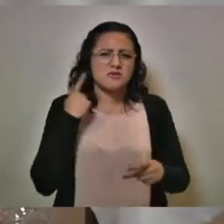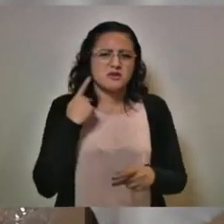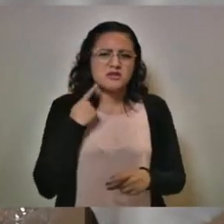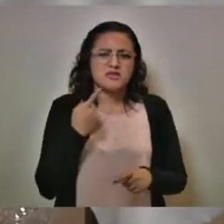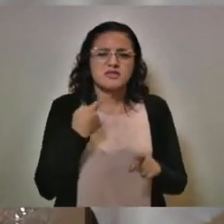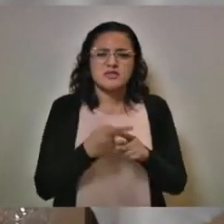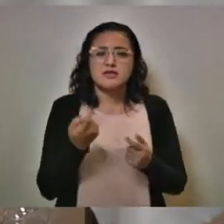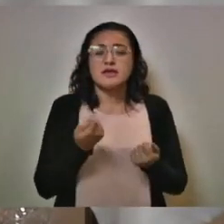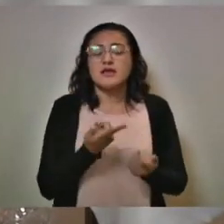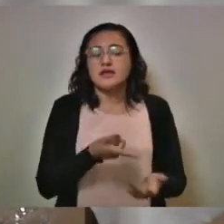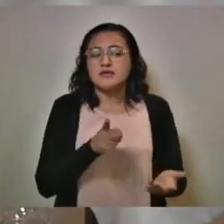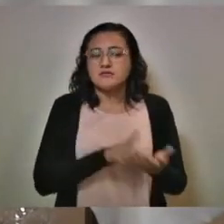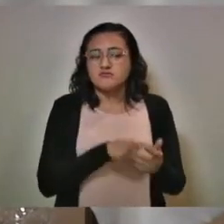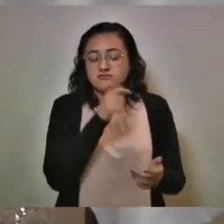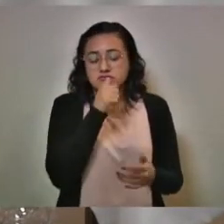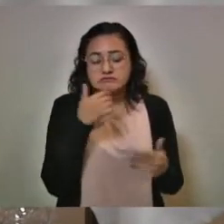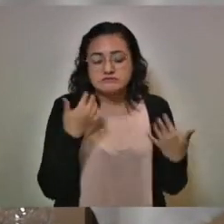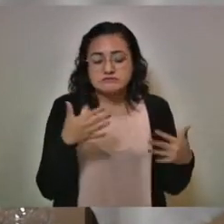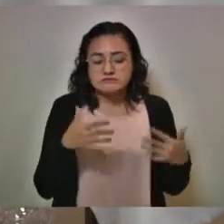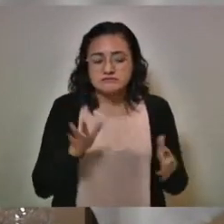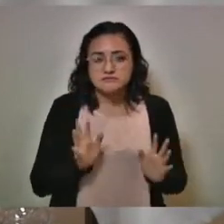una que maneja los sinógenos,